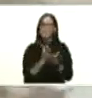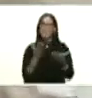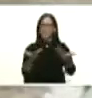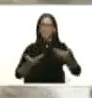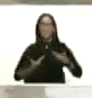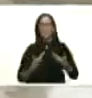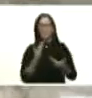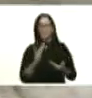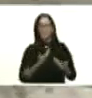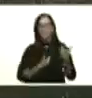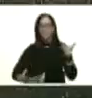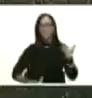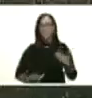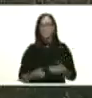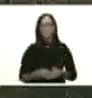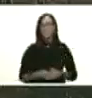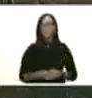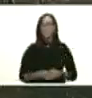adelante presidente